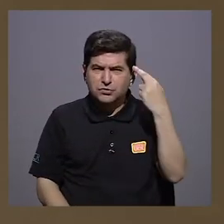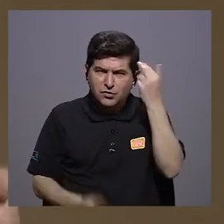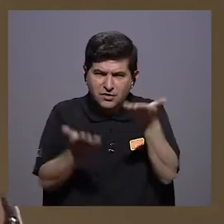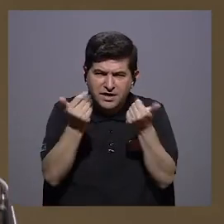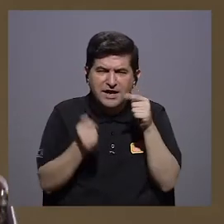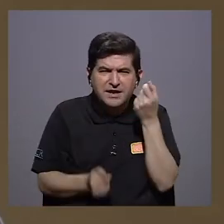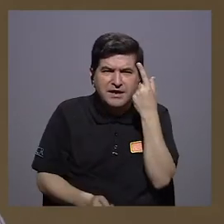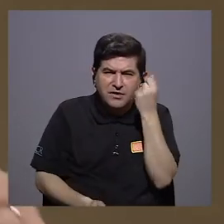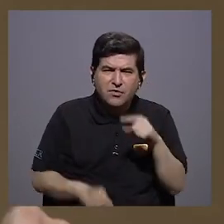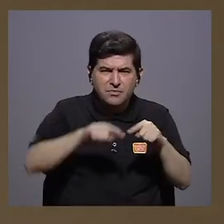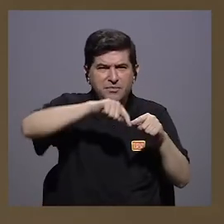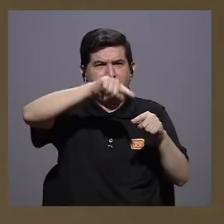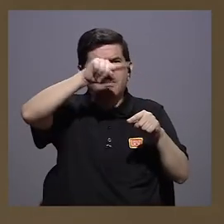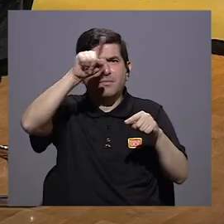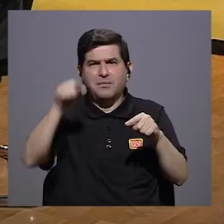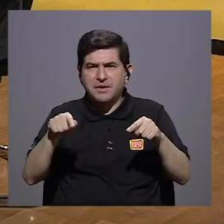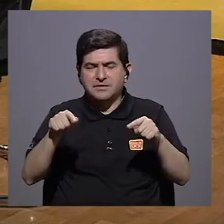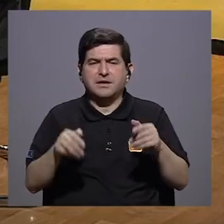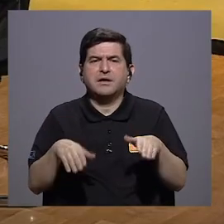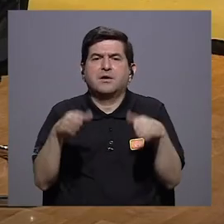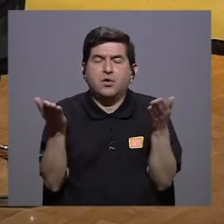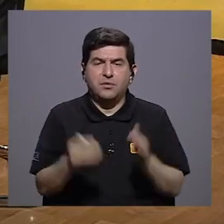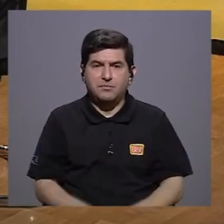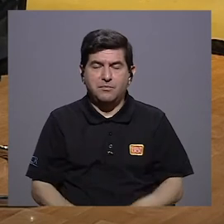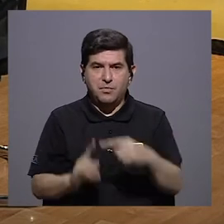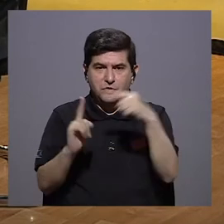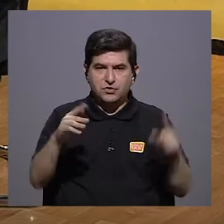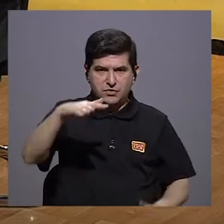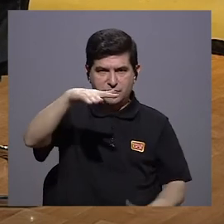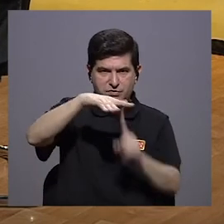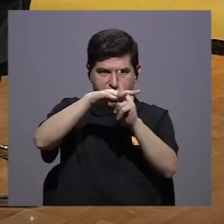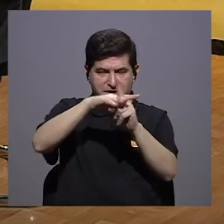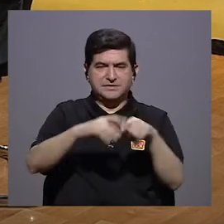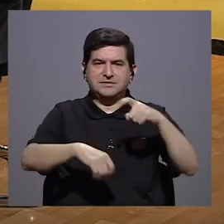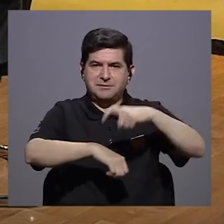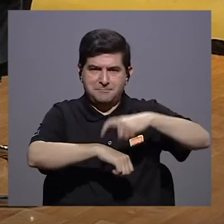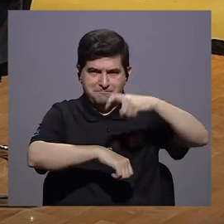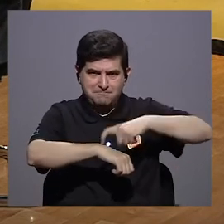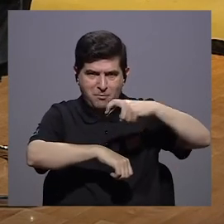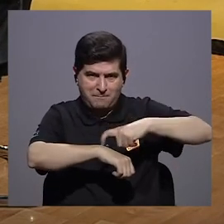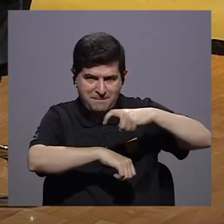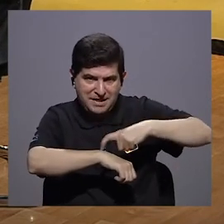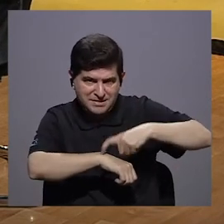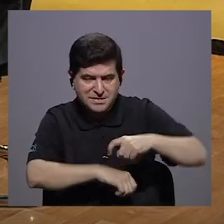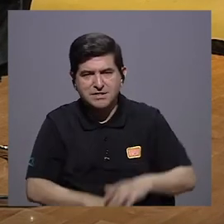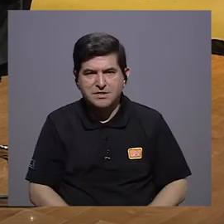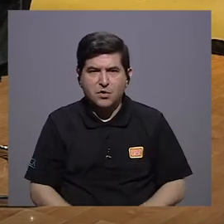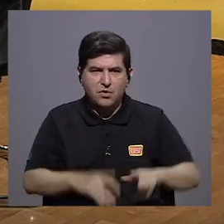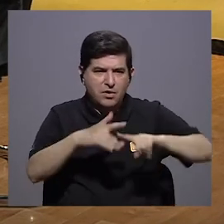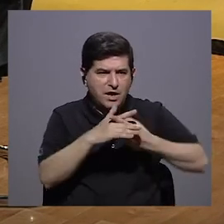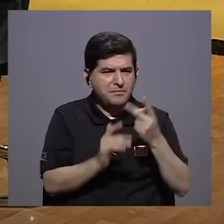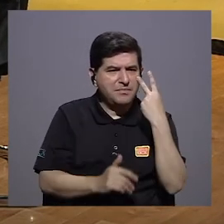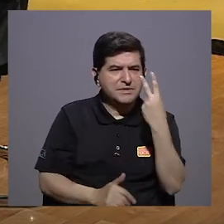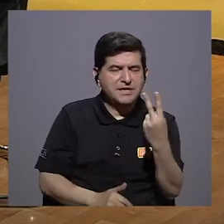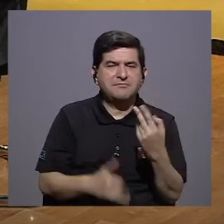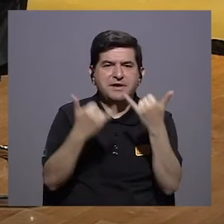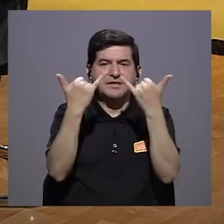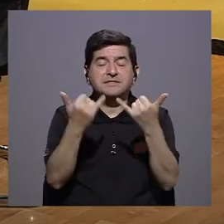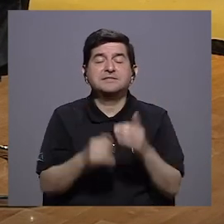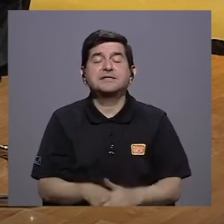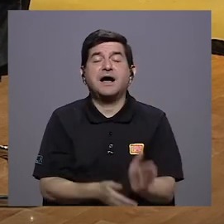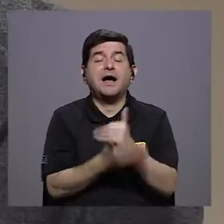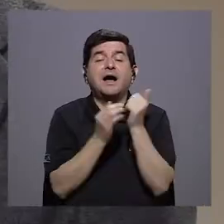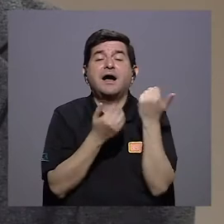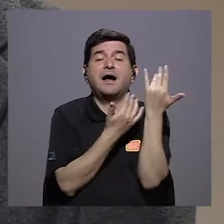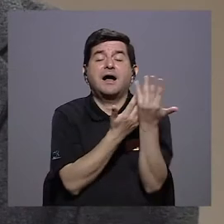reflexión de cómo entender esa curva, doctor. Pues el pico, desde que llegó, se vio como el momento donde empezamos a ver la luz al